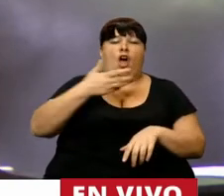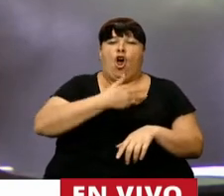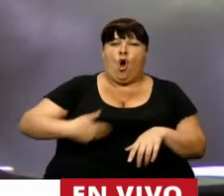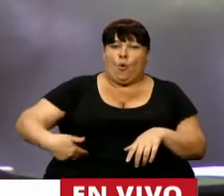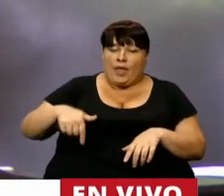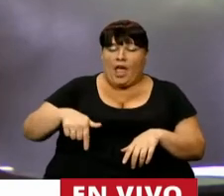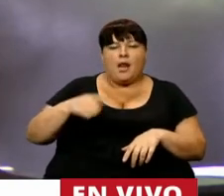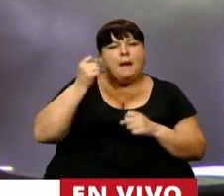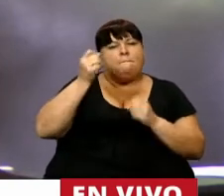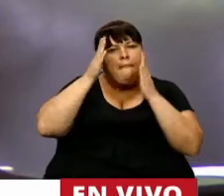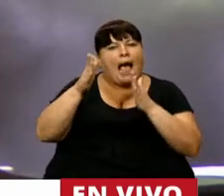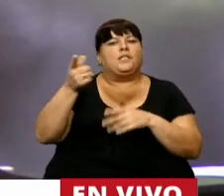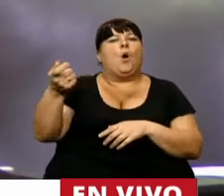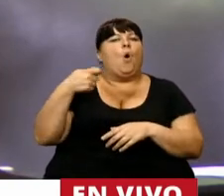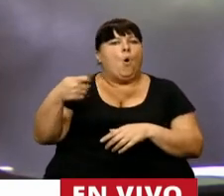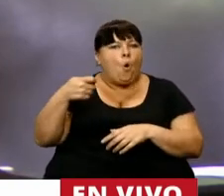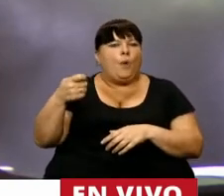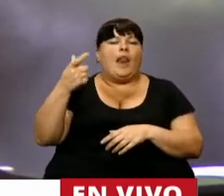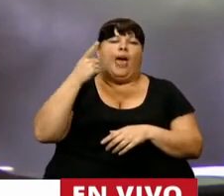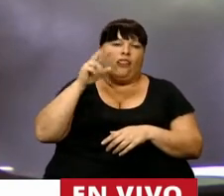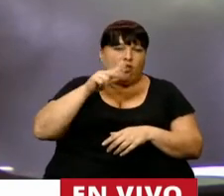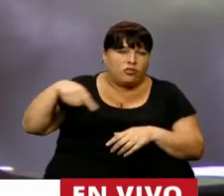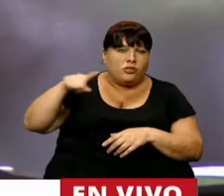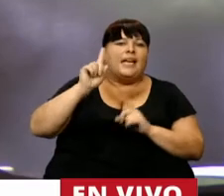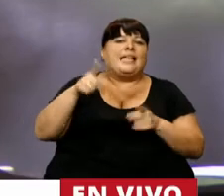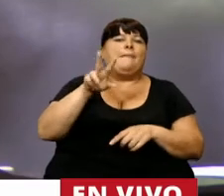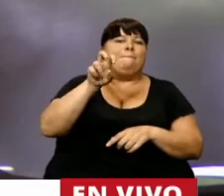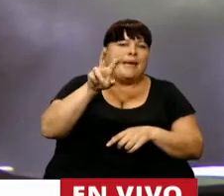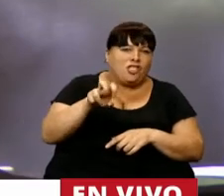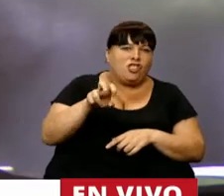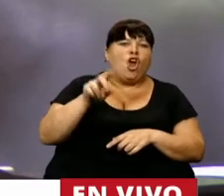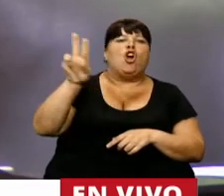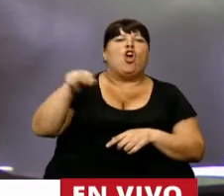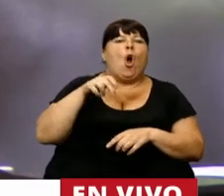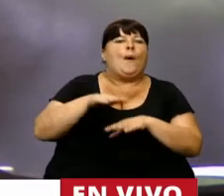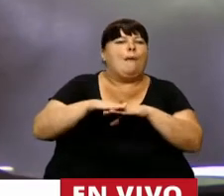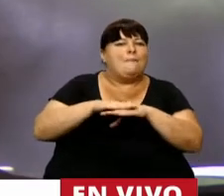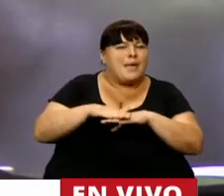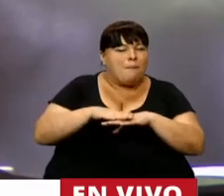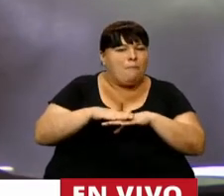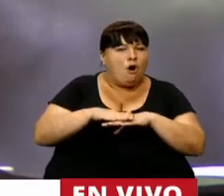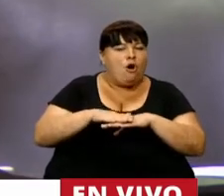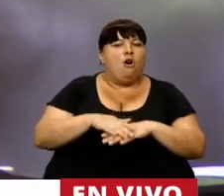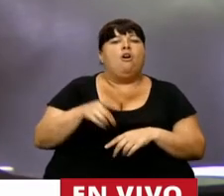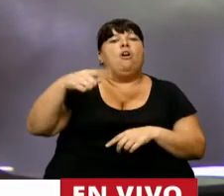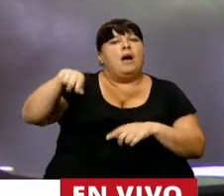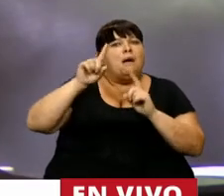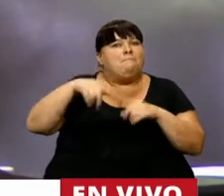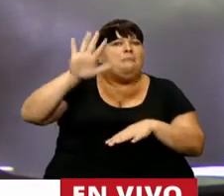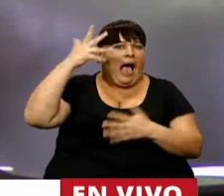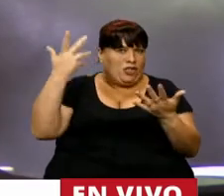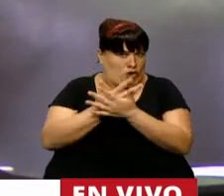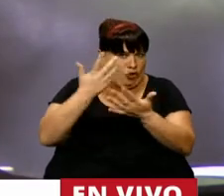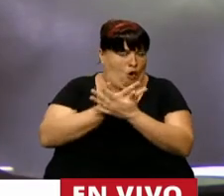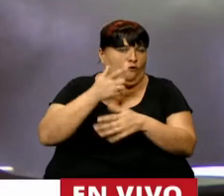nacional priorizó que los jubilados y las jubiladas y los pensionados que perciben el haber mínimo y que fueron los más